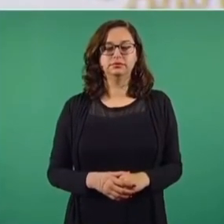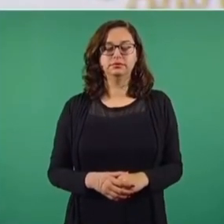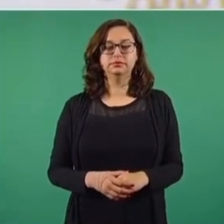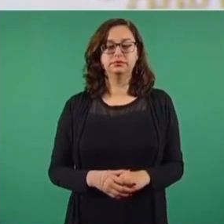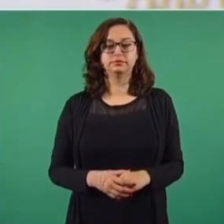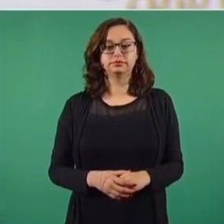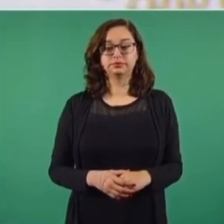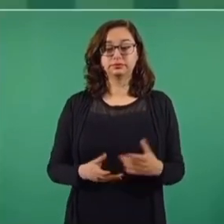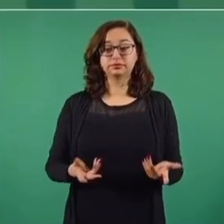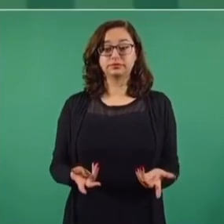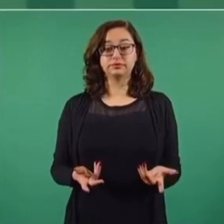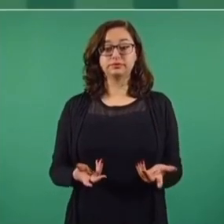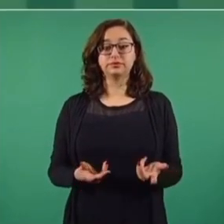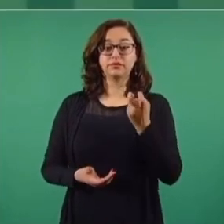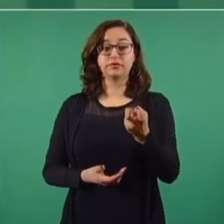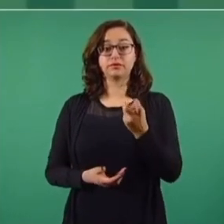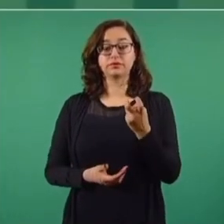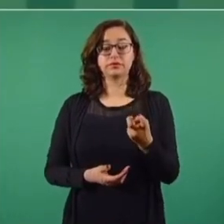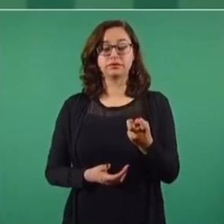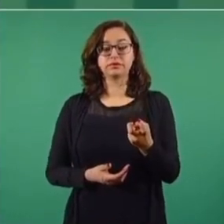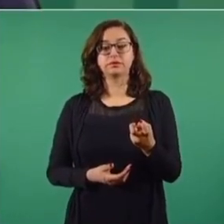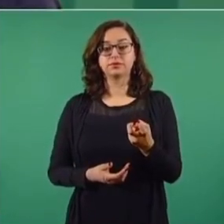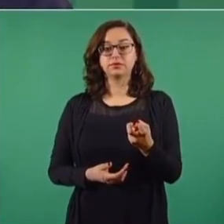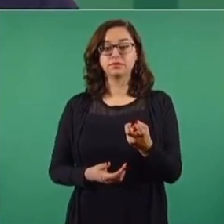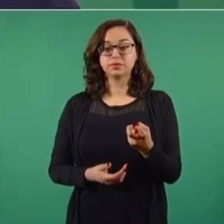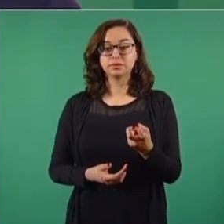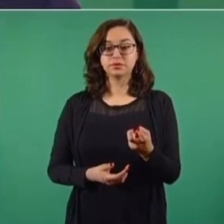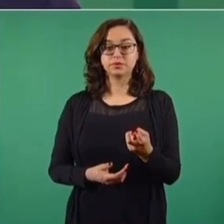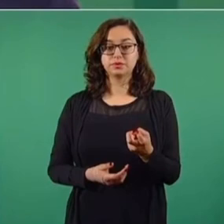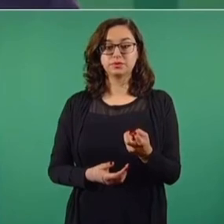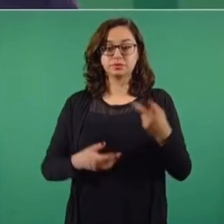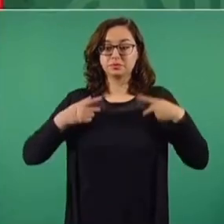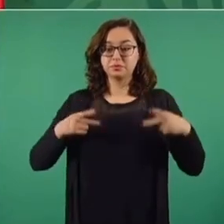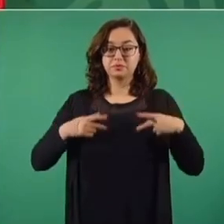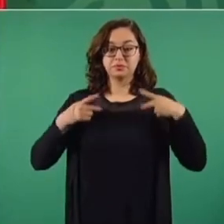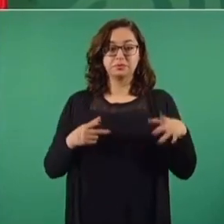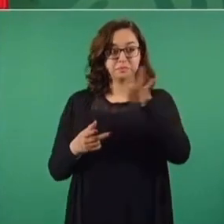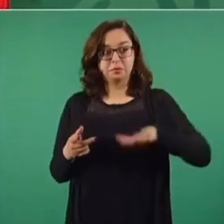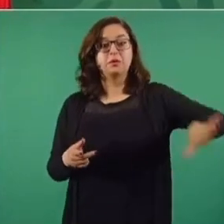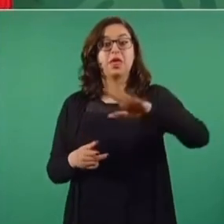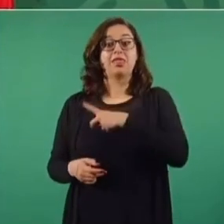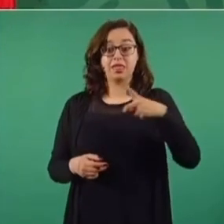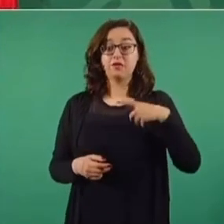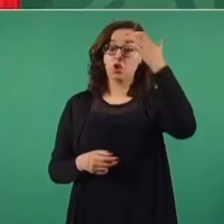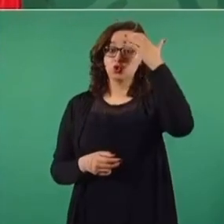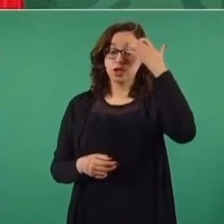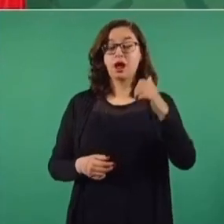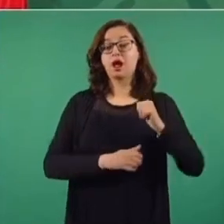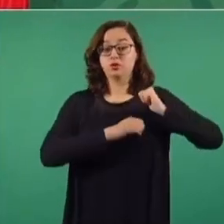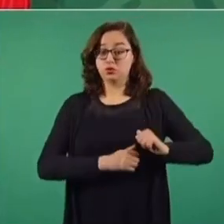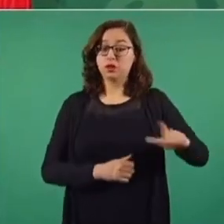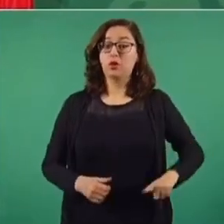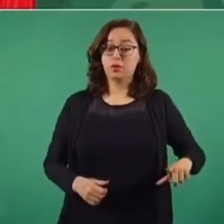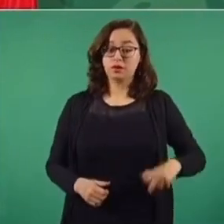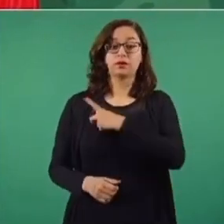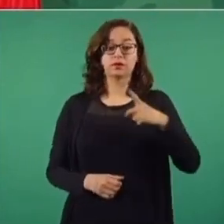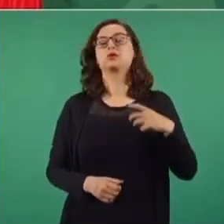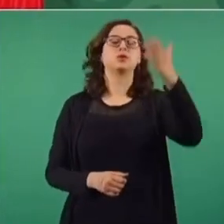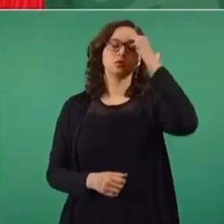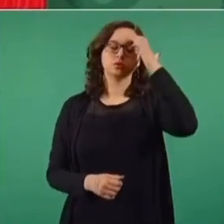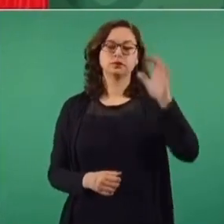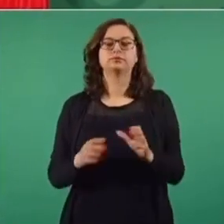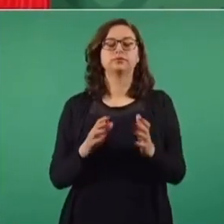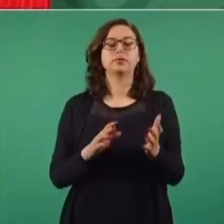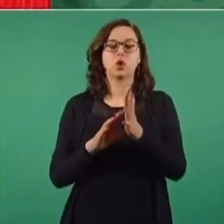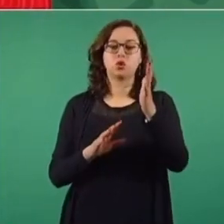deberían de saber los ciudadanos y de manera especial los gobernantes. En el artículo 89